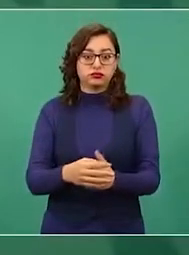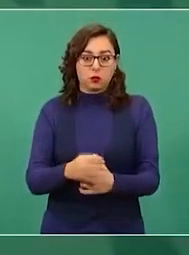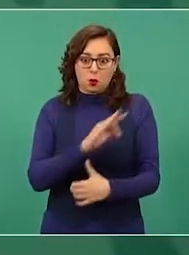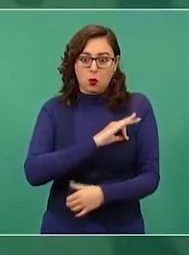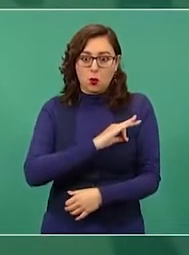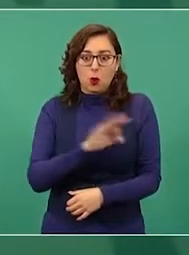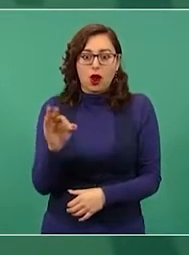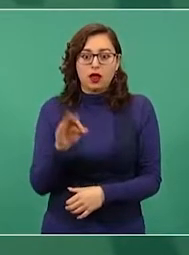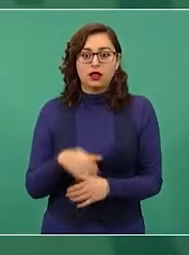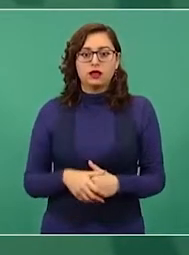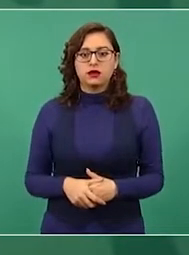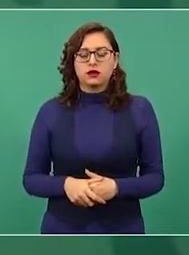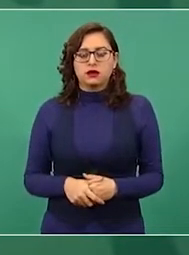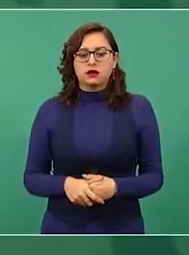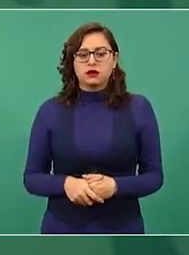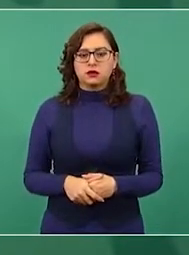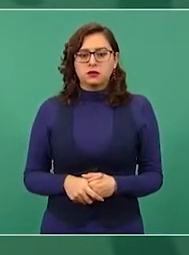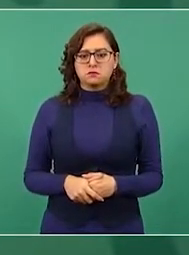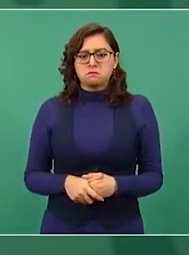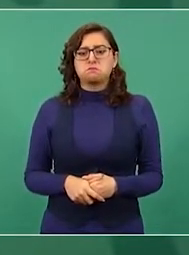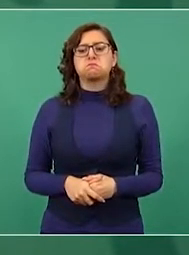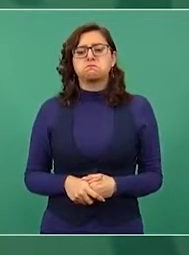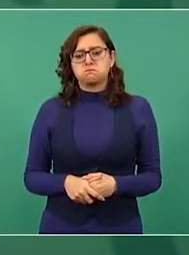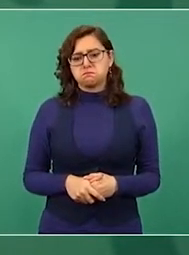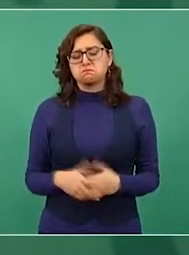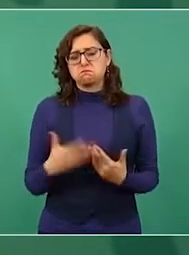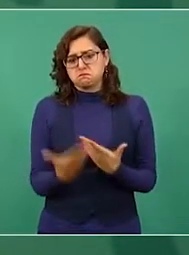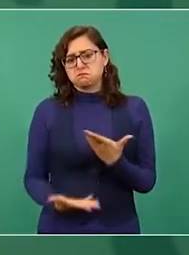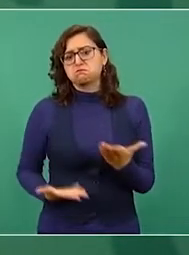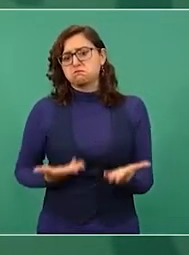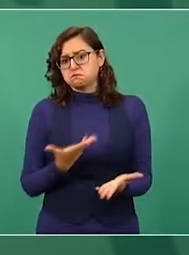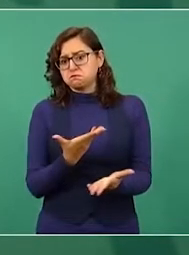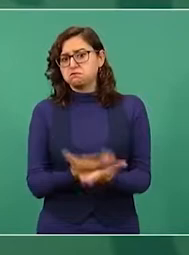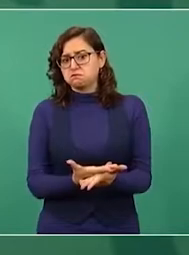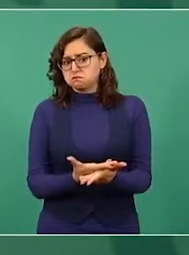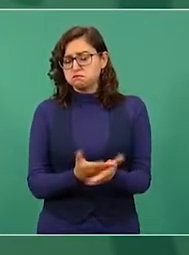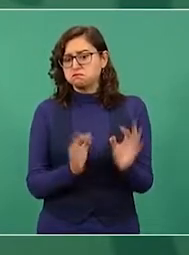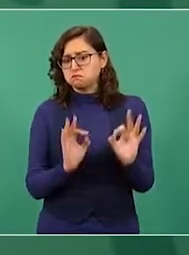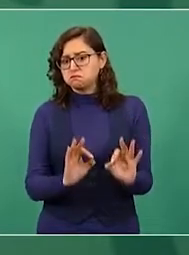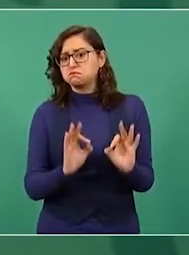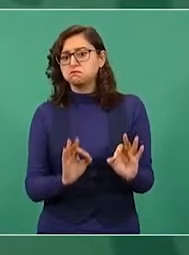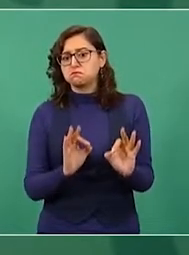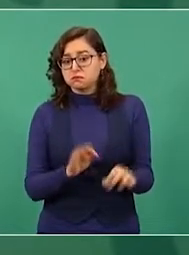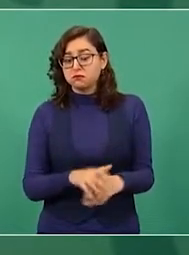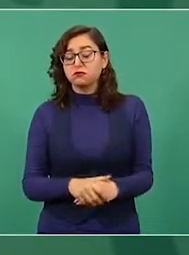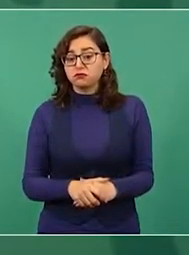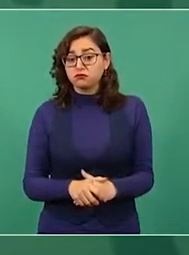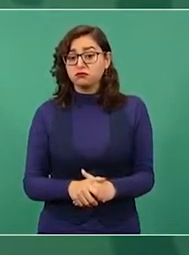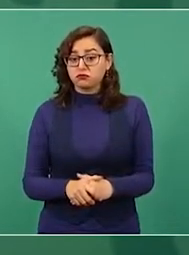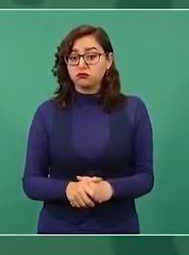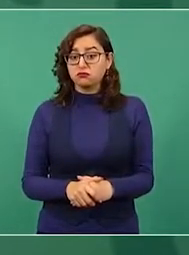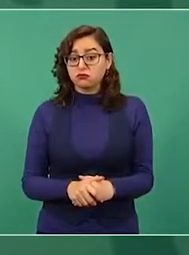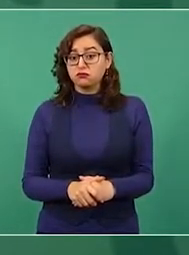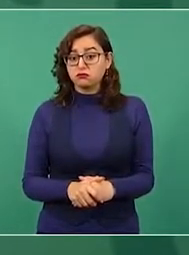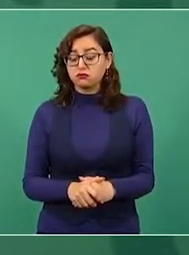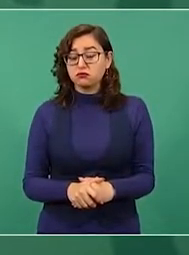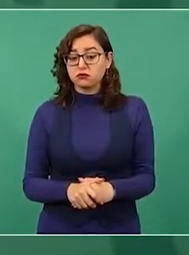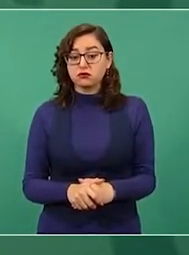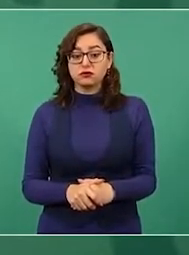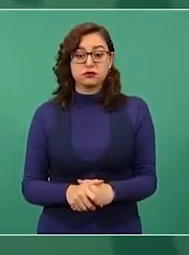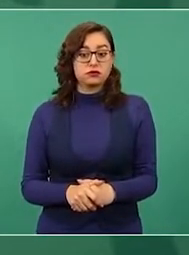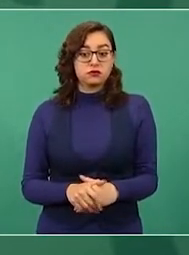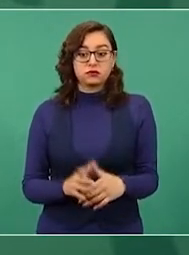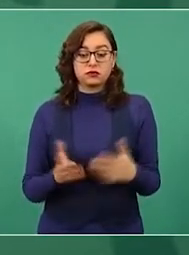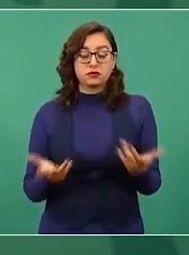Pues es muy buena propuesta, la